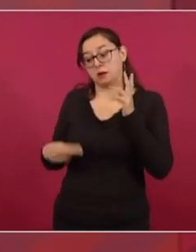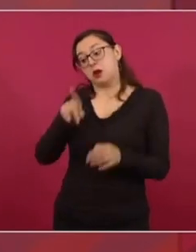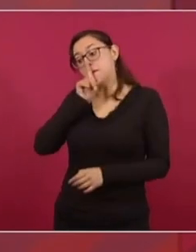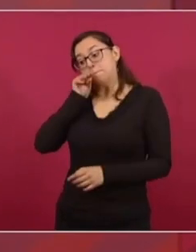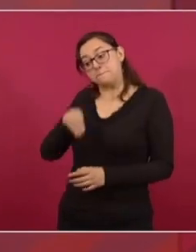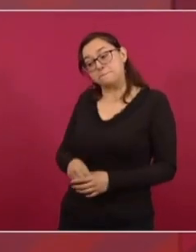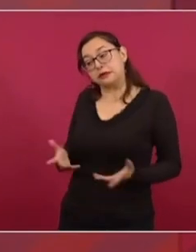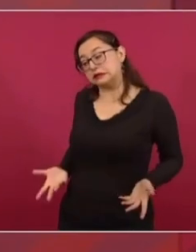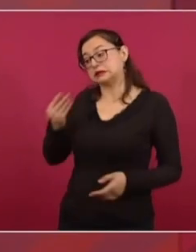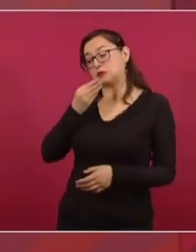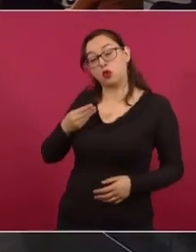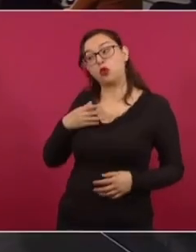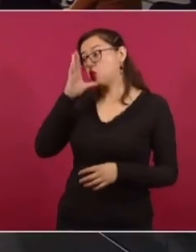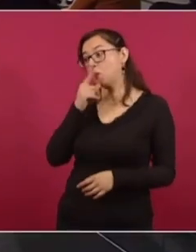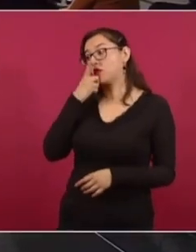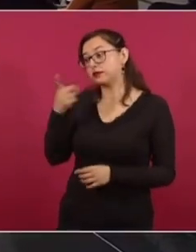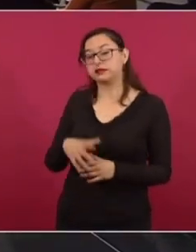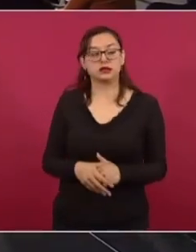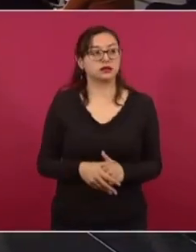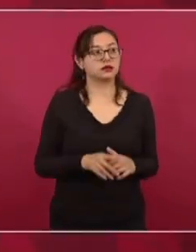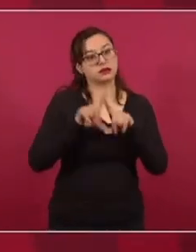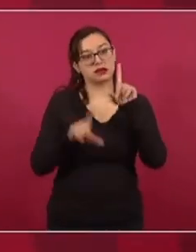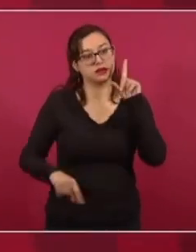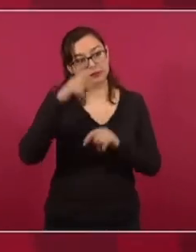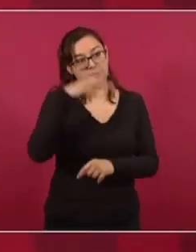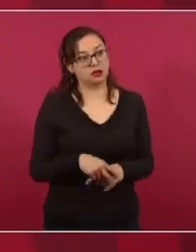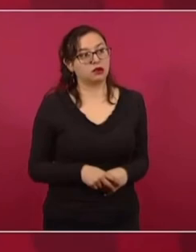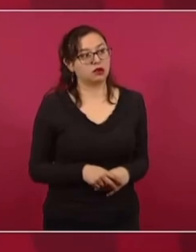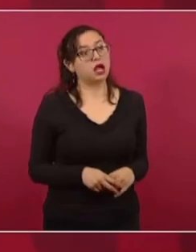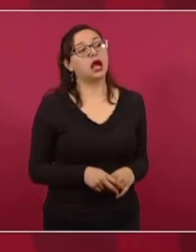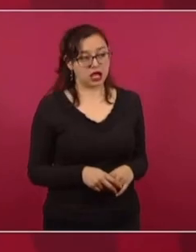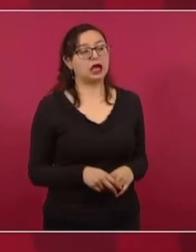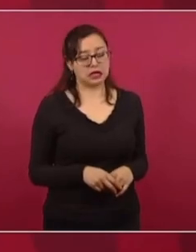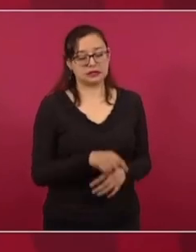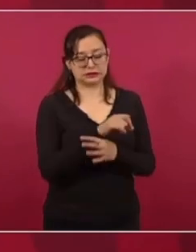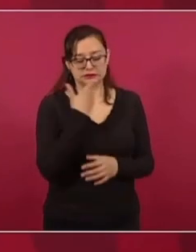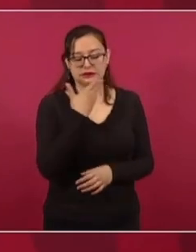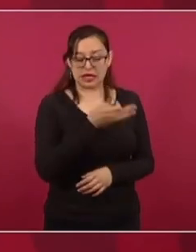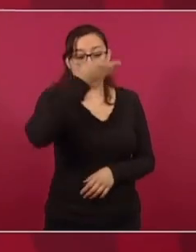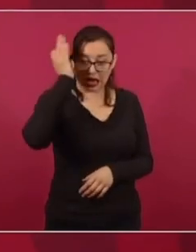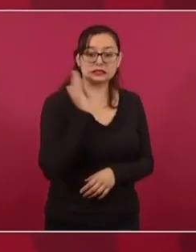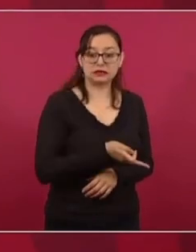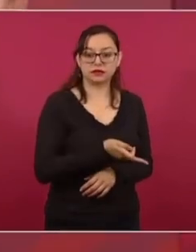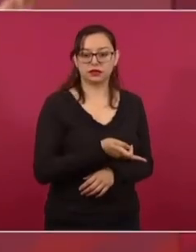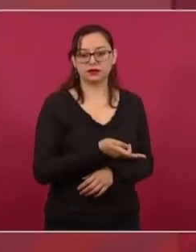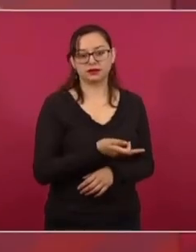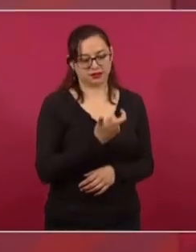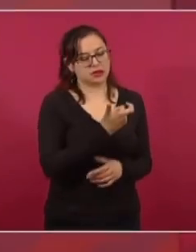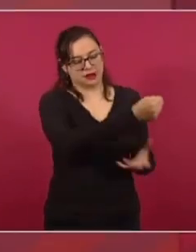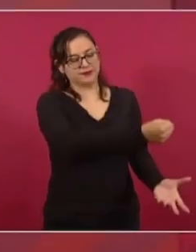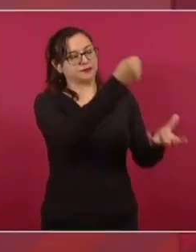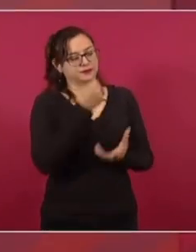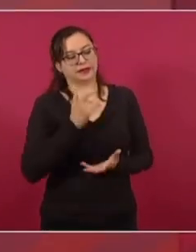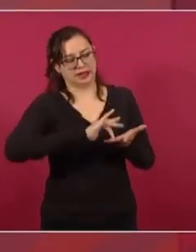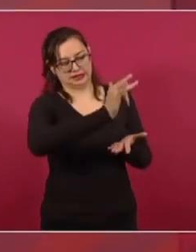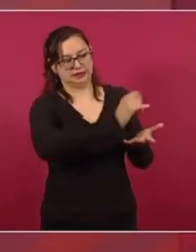Y en México, como antes todo se podía, pues ahí lo arreglas, entregando